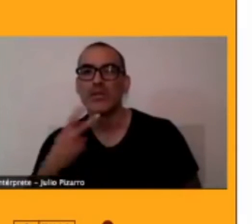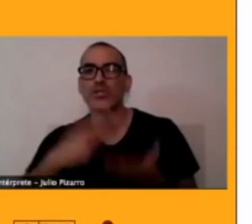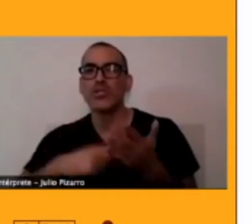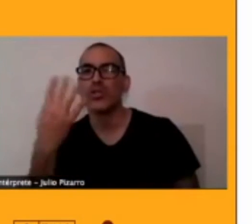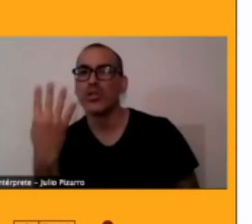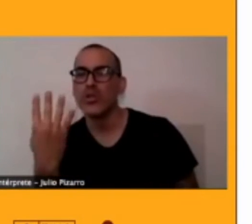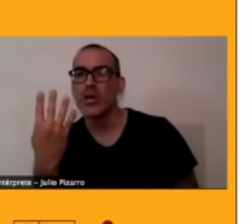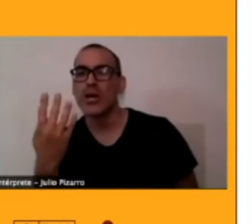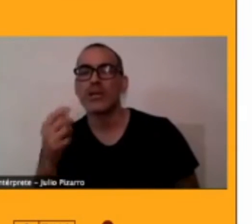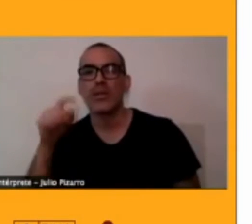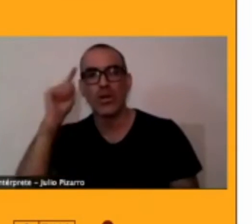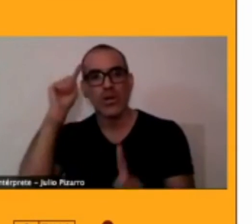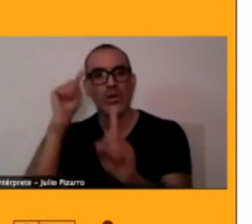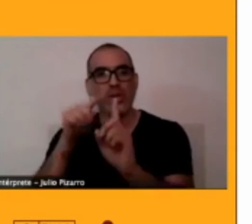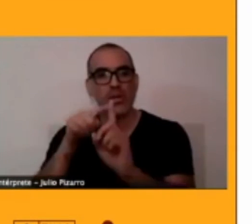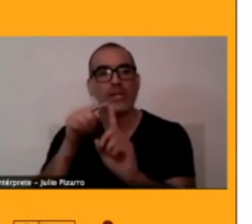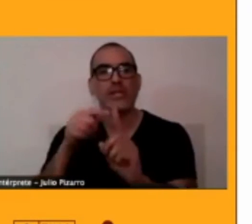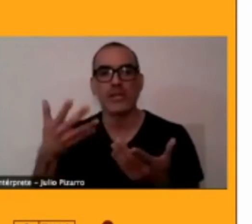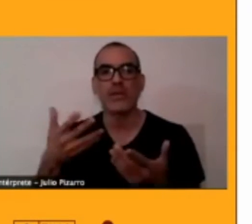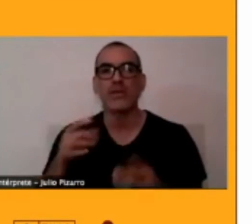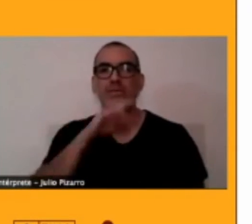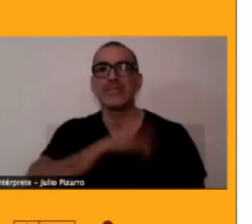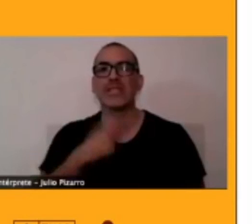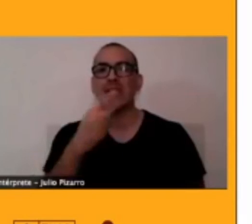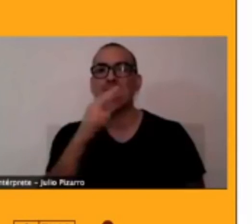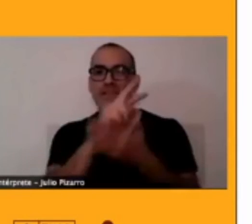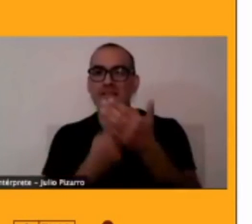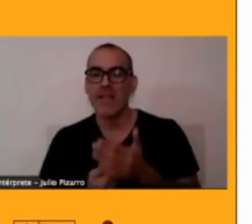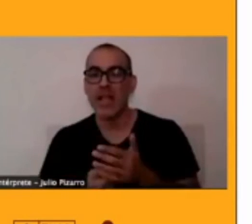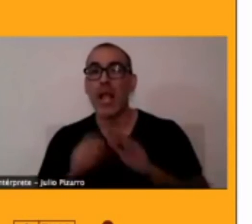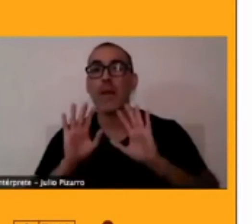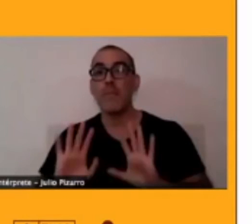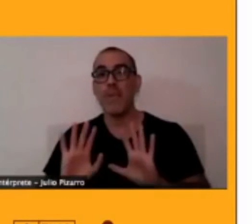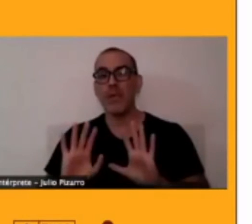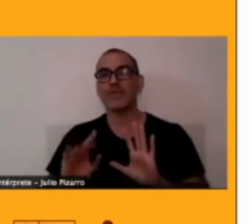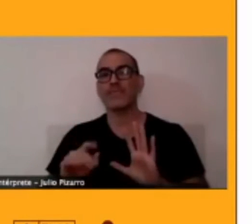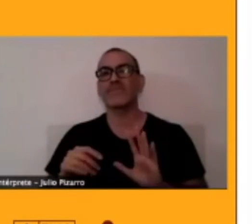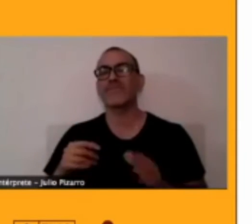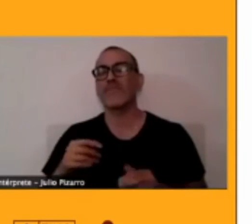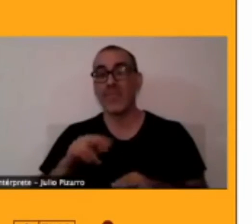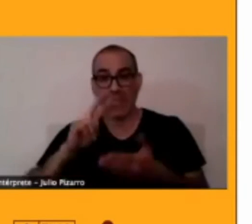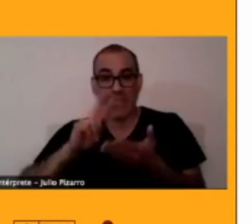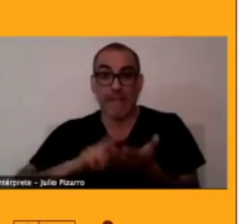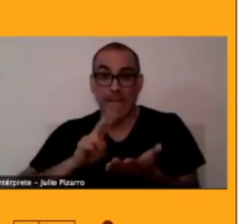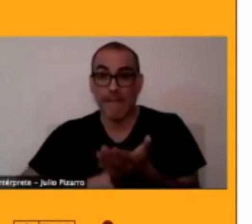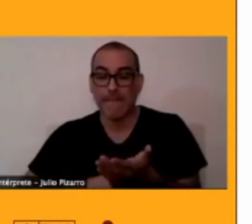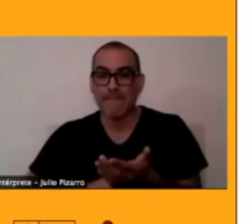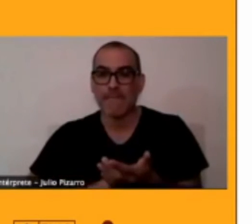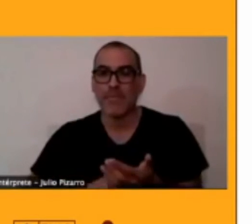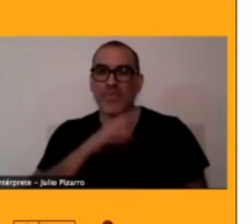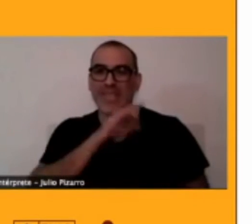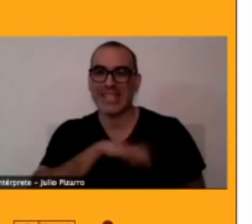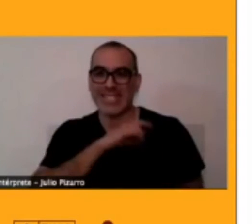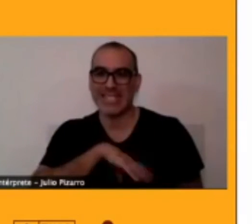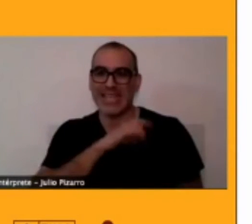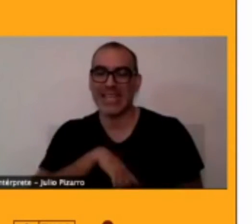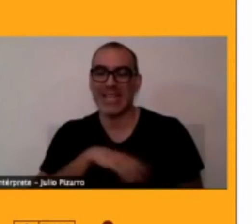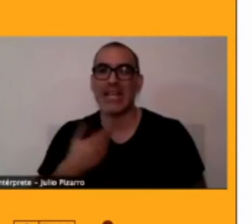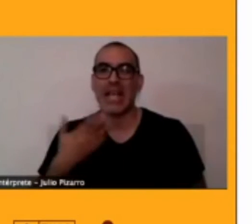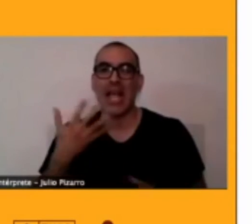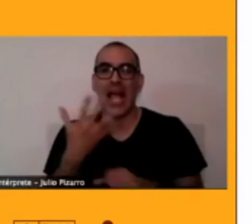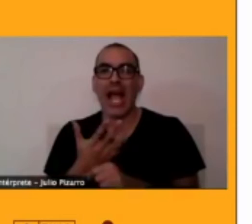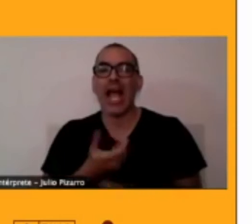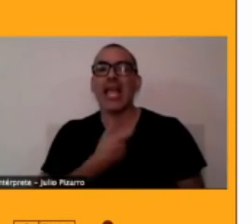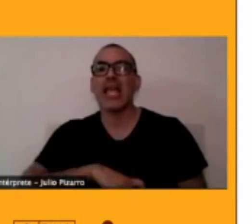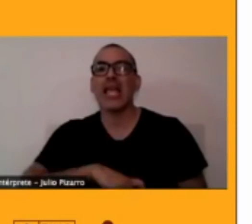bilingüe inglés español. Aun cuando Chile ya tenía bilingüismo, Chile español Mapuzungún o español